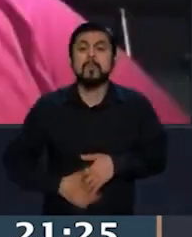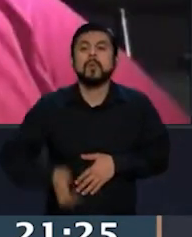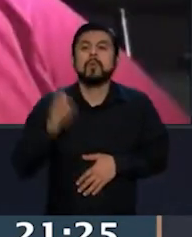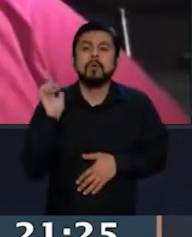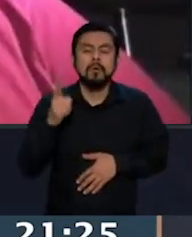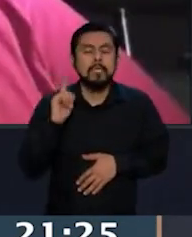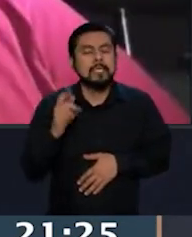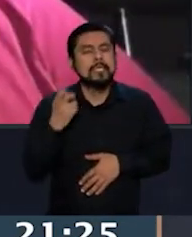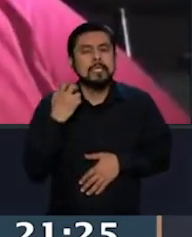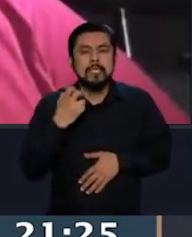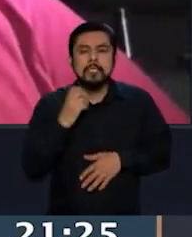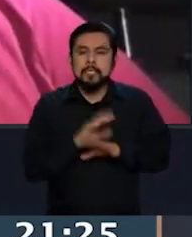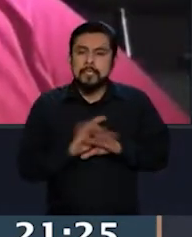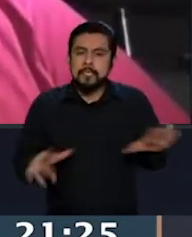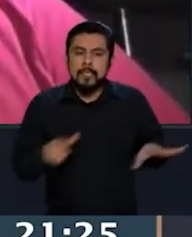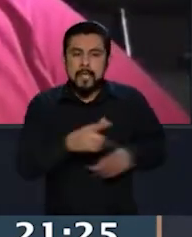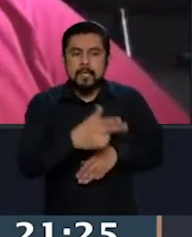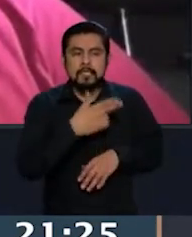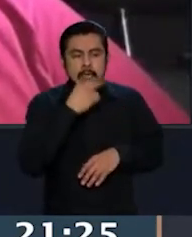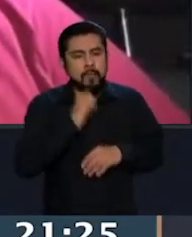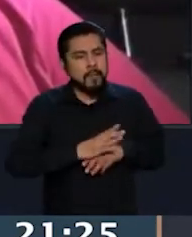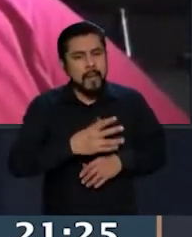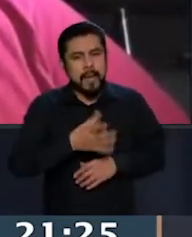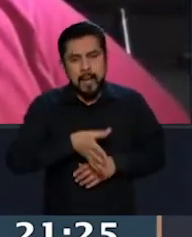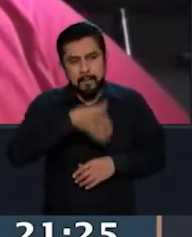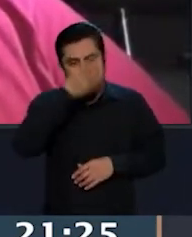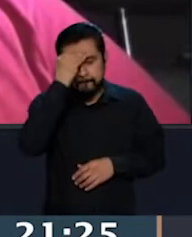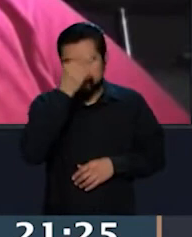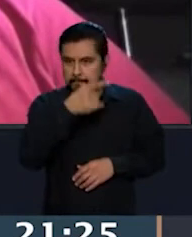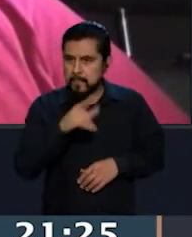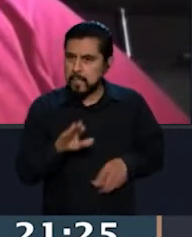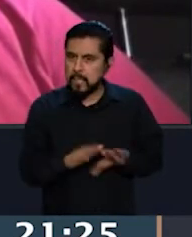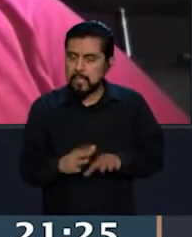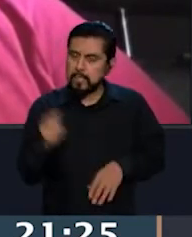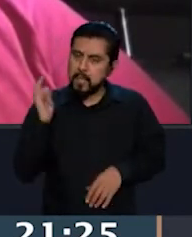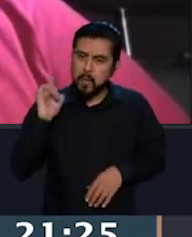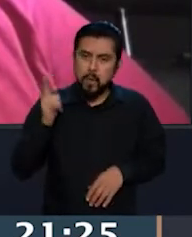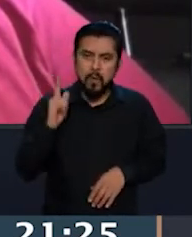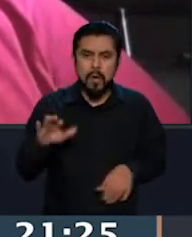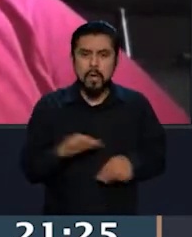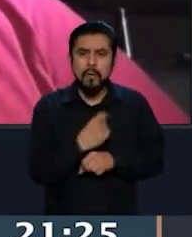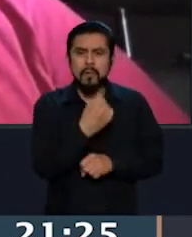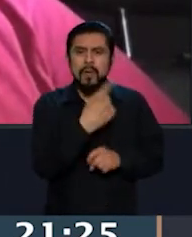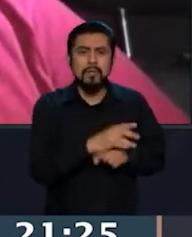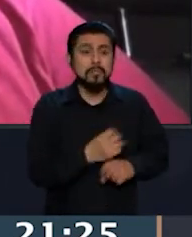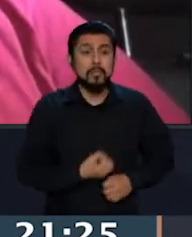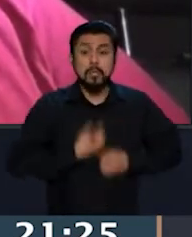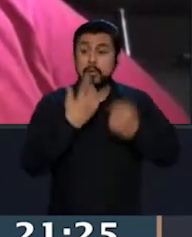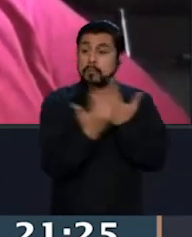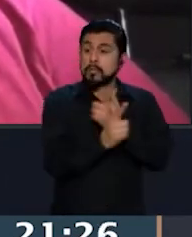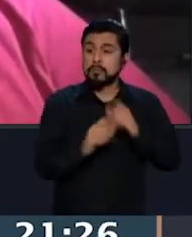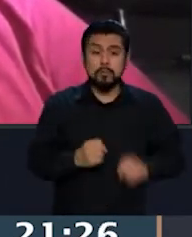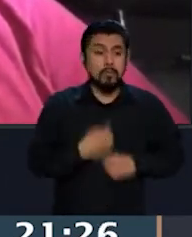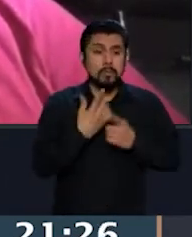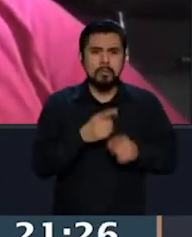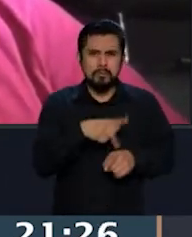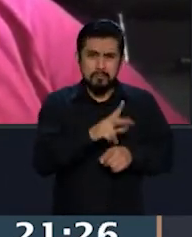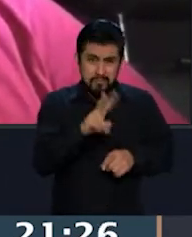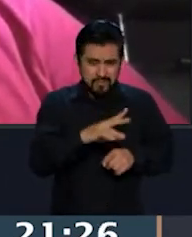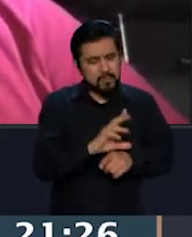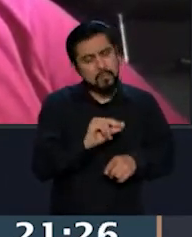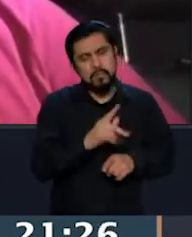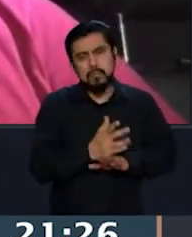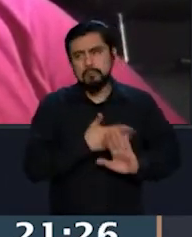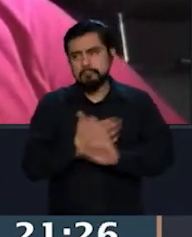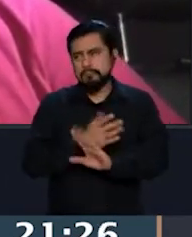sí este sea un escarmiento, yo insisto en que son buenas noticias para quienes se escudan en la libertad de expresión para cometer actitudes que realmente